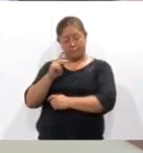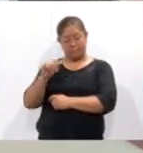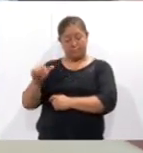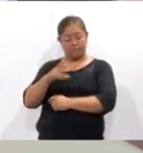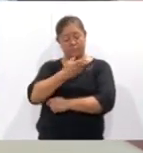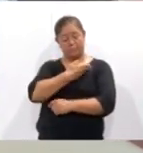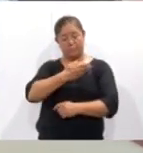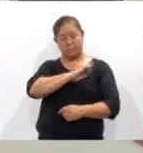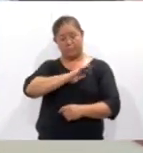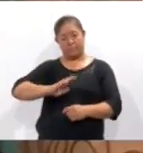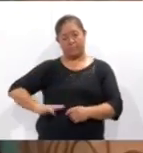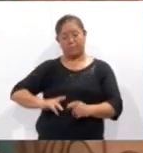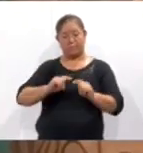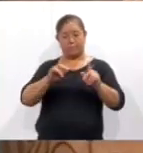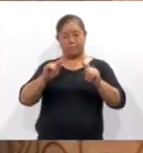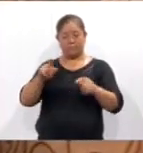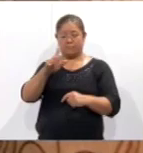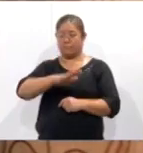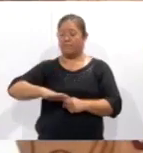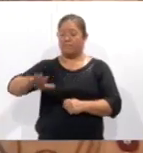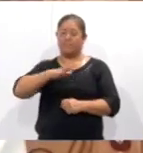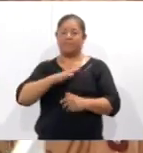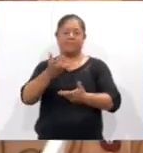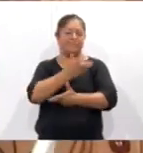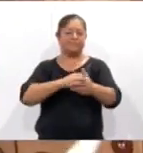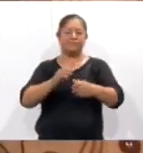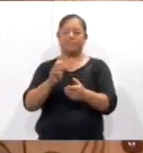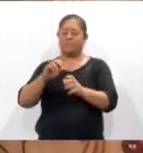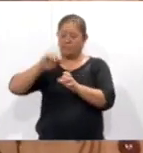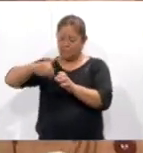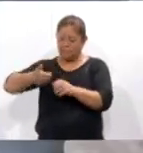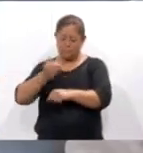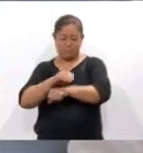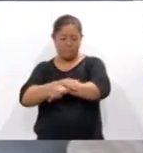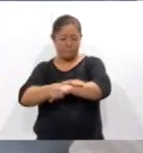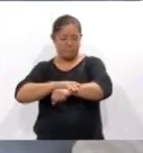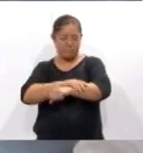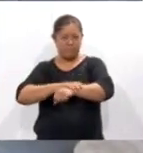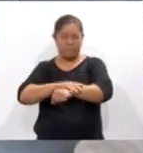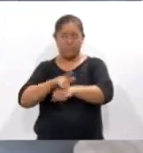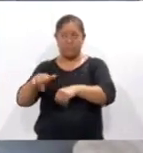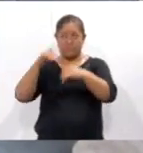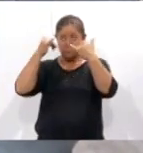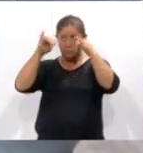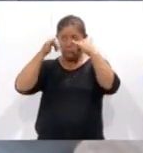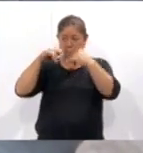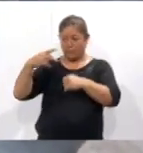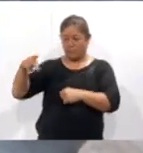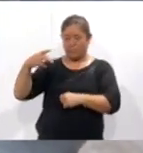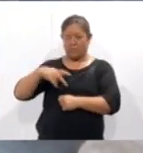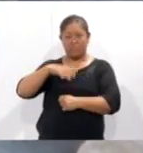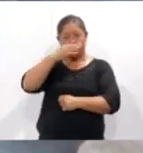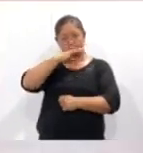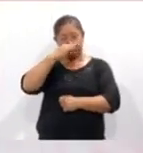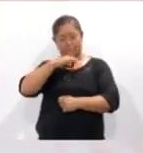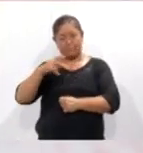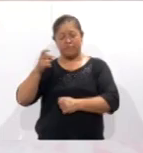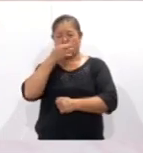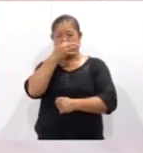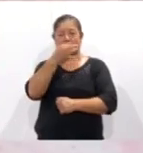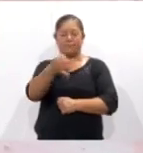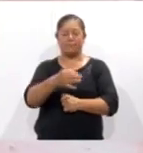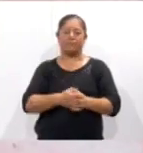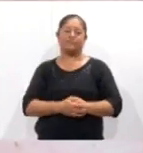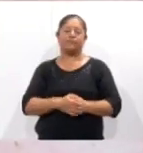convivencia entre sus habitantes, quienes elaboraron pomadas medicinales y crearon un dorito que se utilizará en su fiesta del convite, informó la promotora